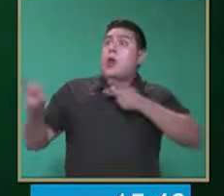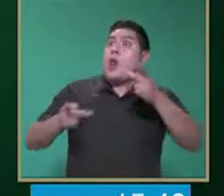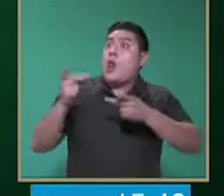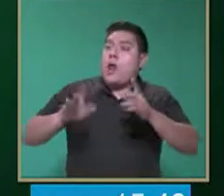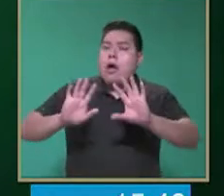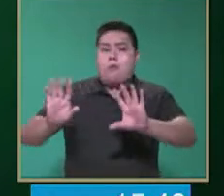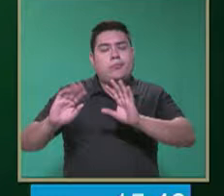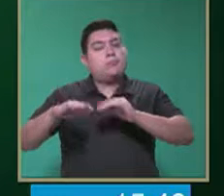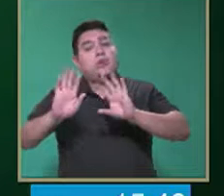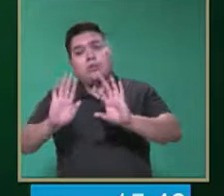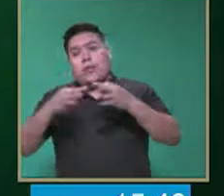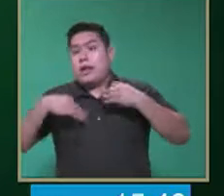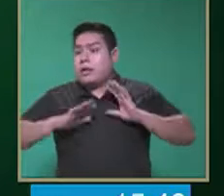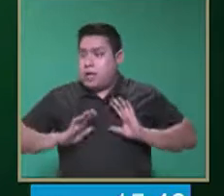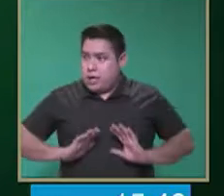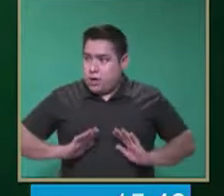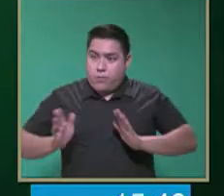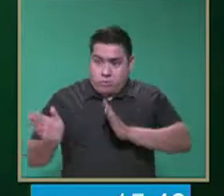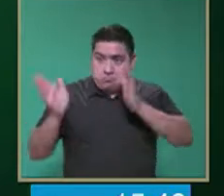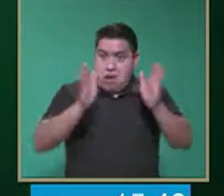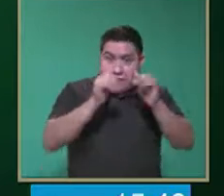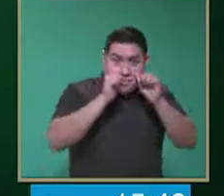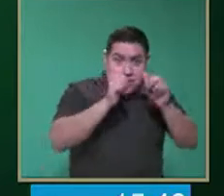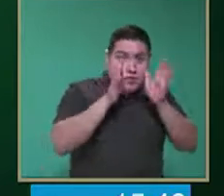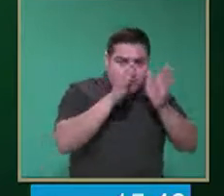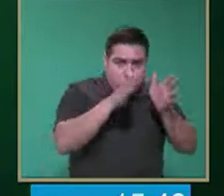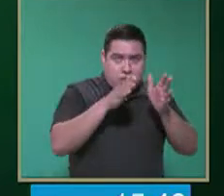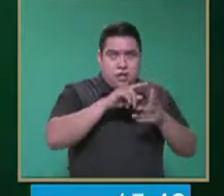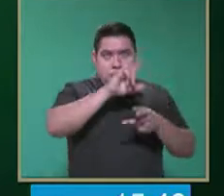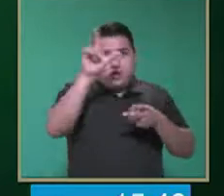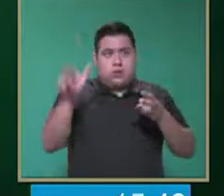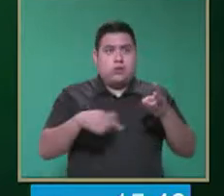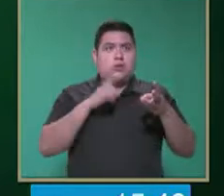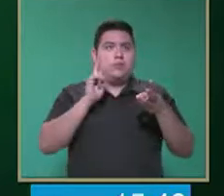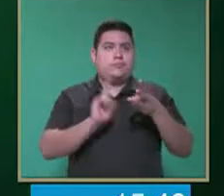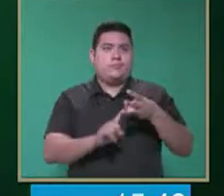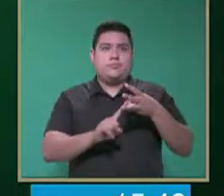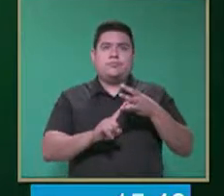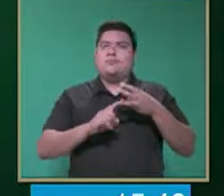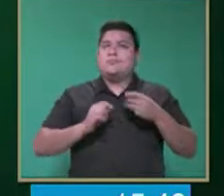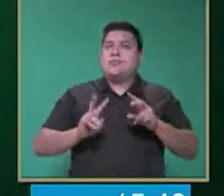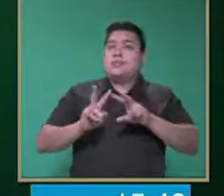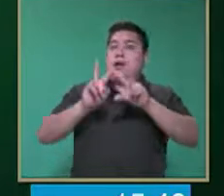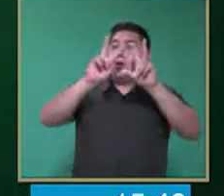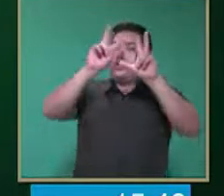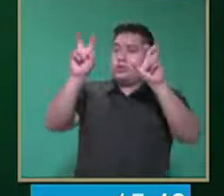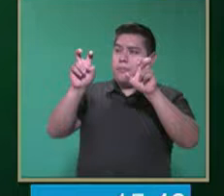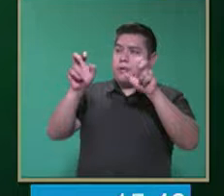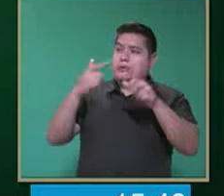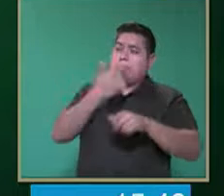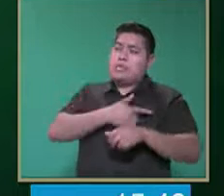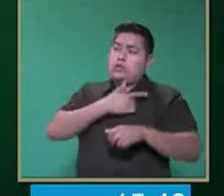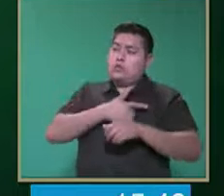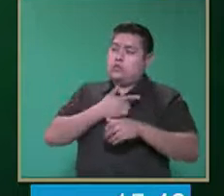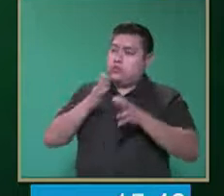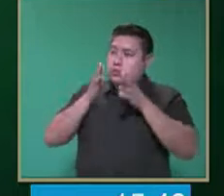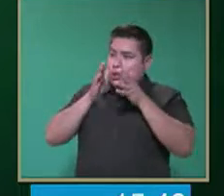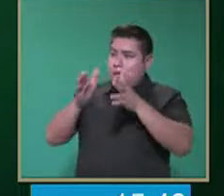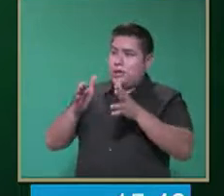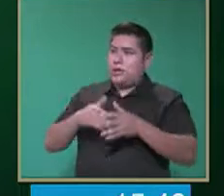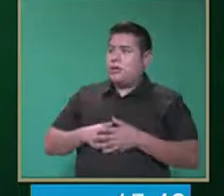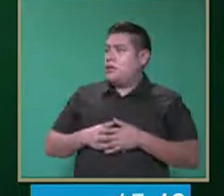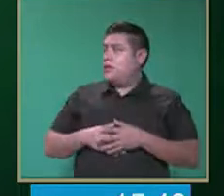la actividad del tema que estamos viendo. Y continuamos, se inclinan hacia ciertos temas que nosotros